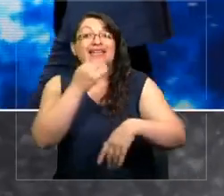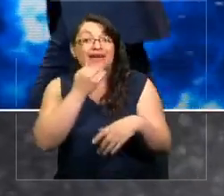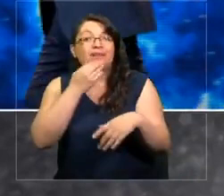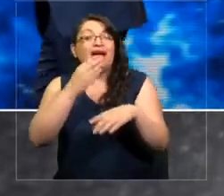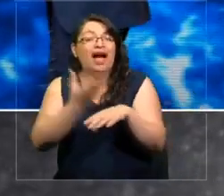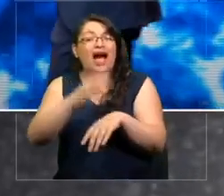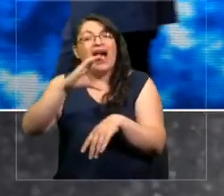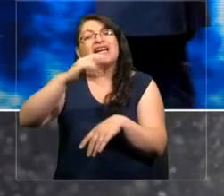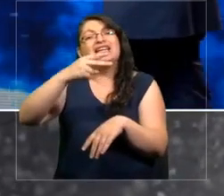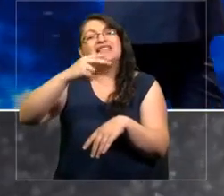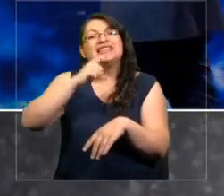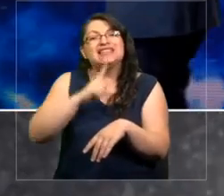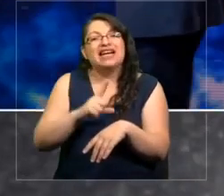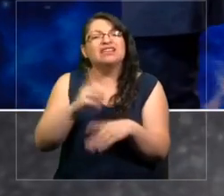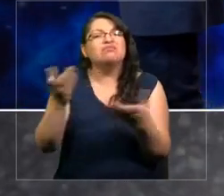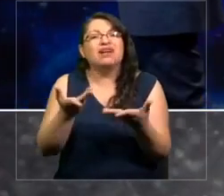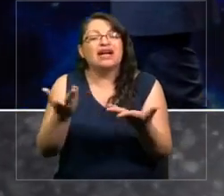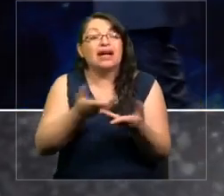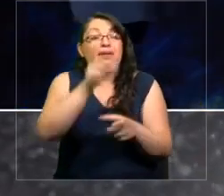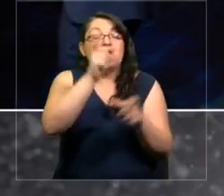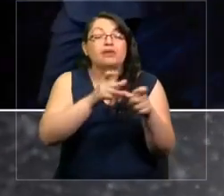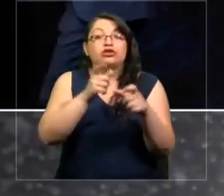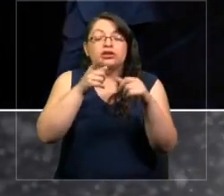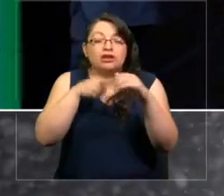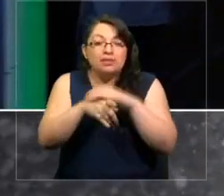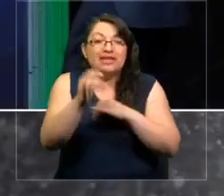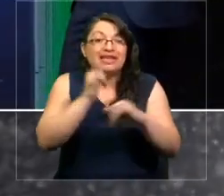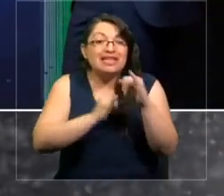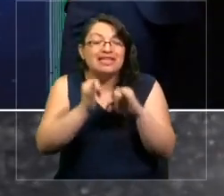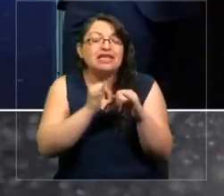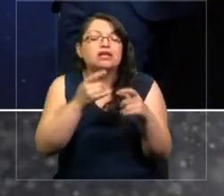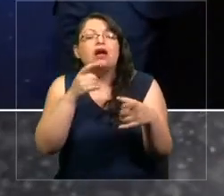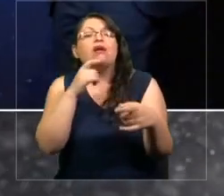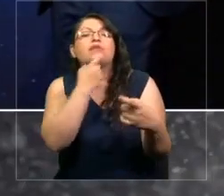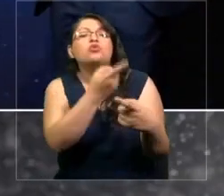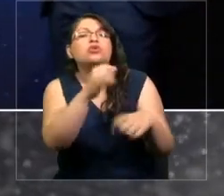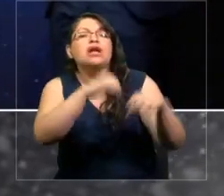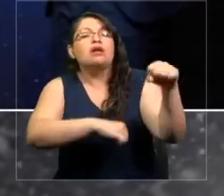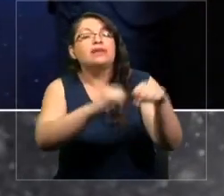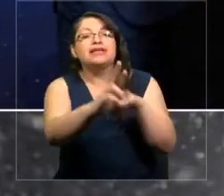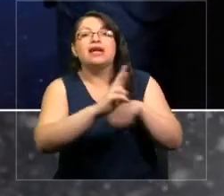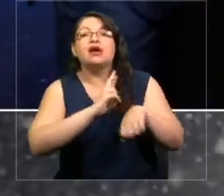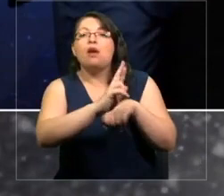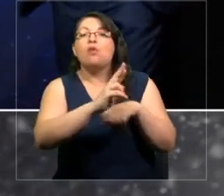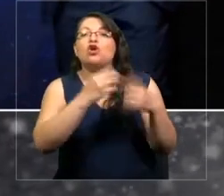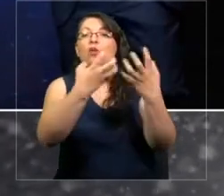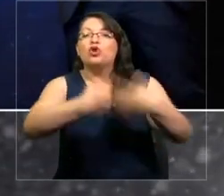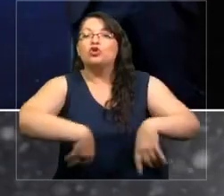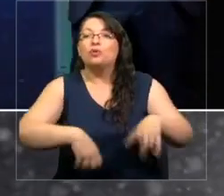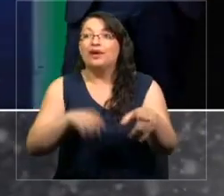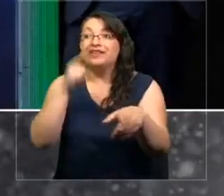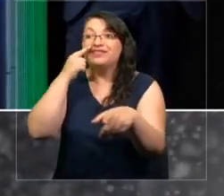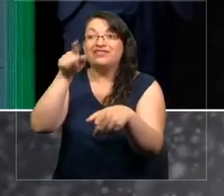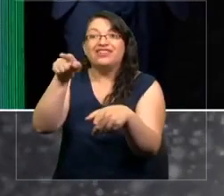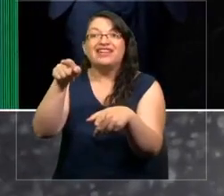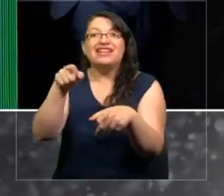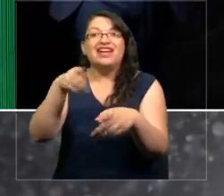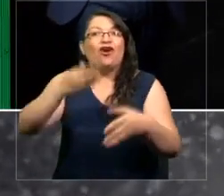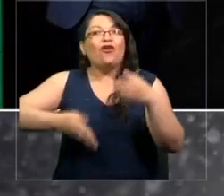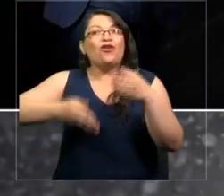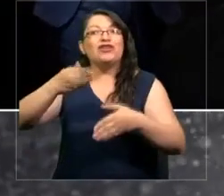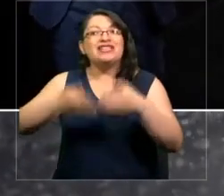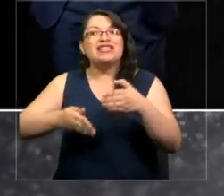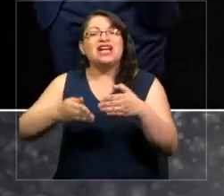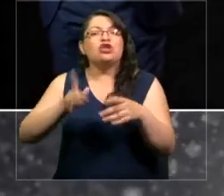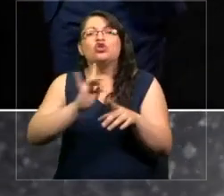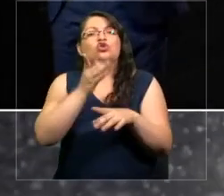chatbots para atender las preguntas de recursos humanos. Y en los Estados Unidos está muy de moda este pequeño chatbot que está ahí. En vez de ir